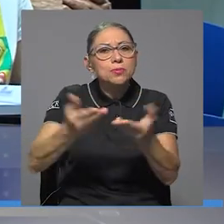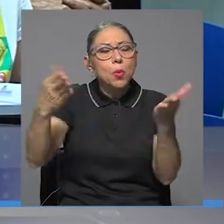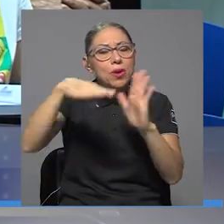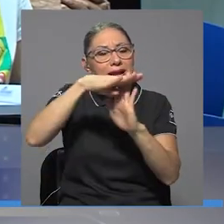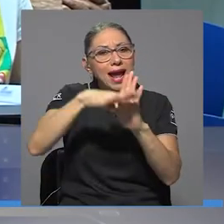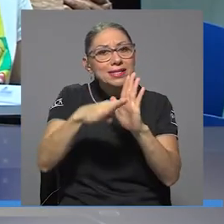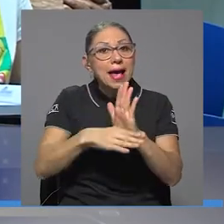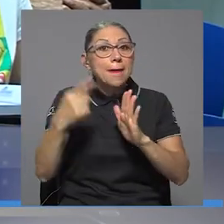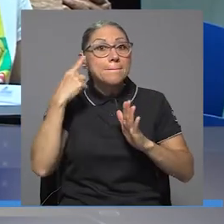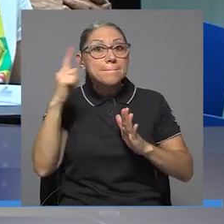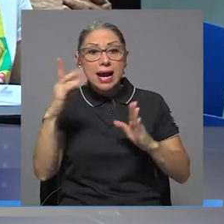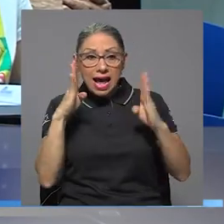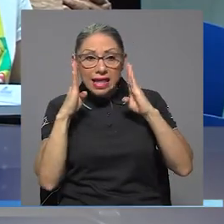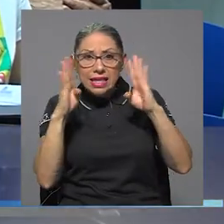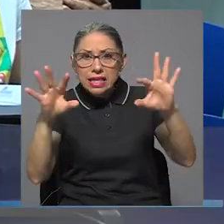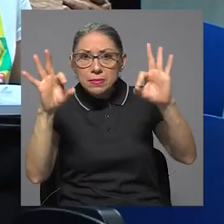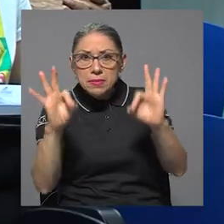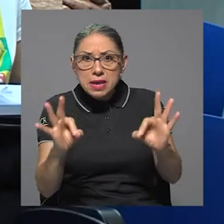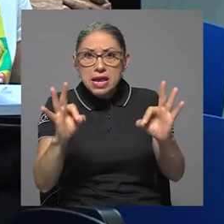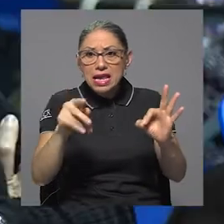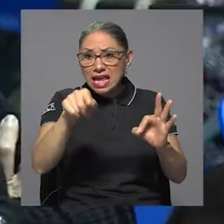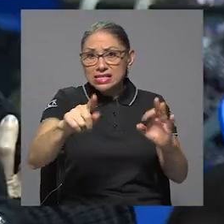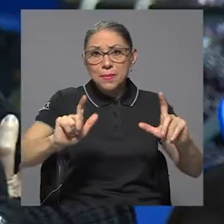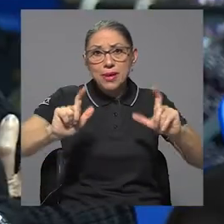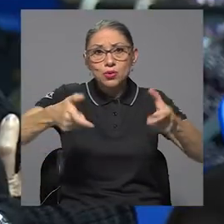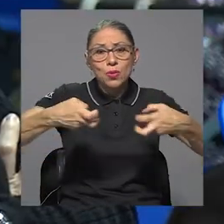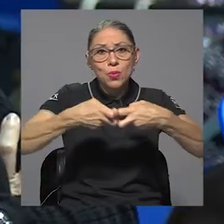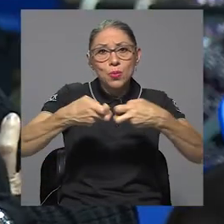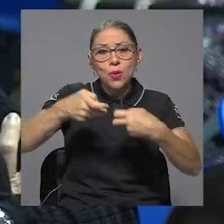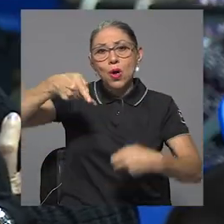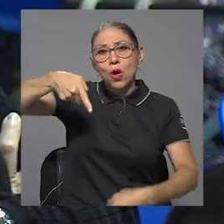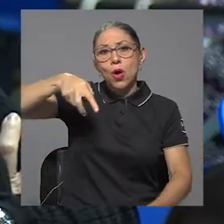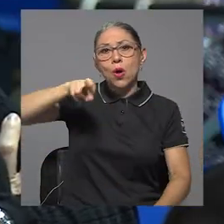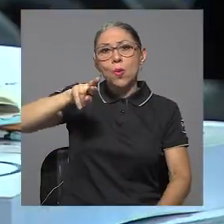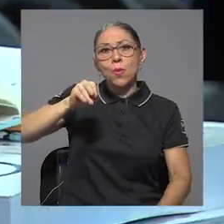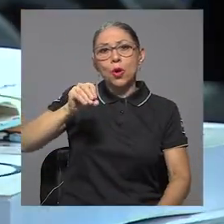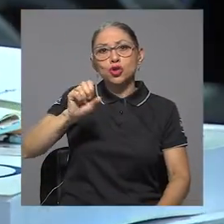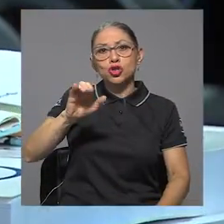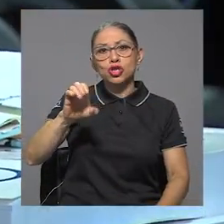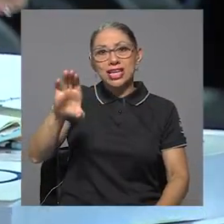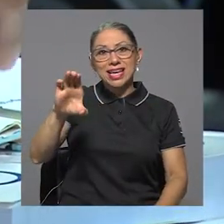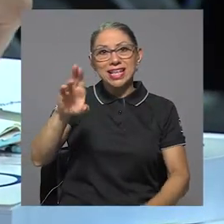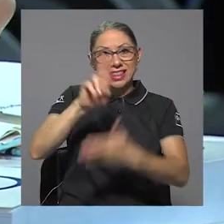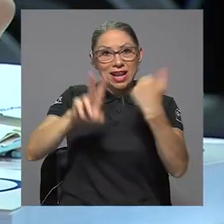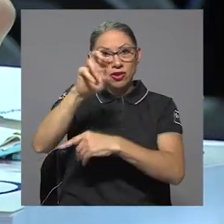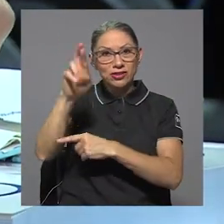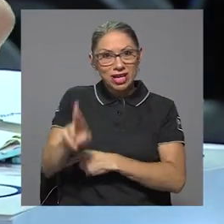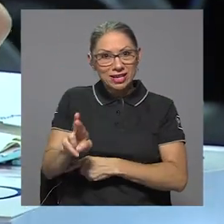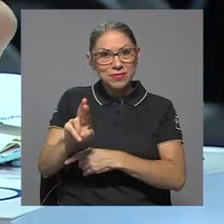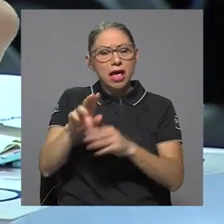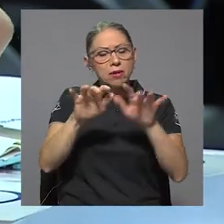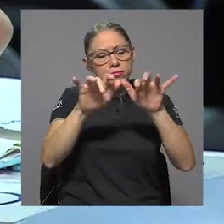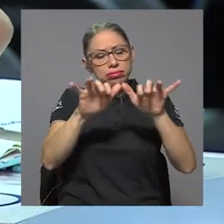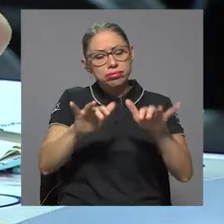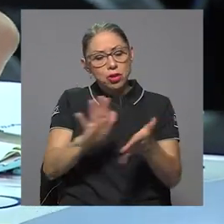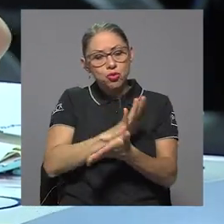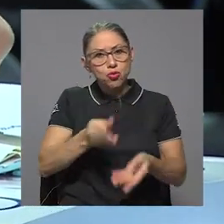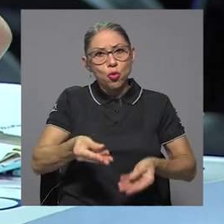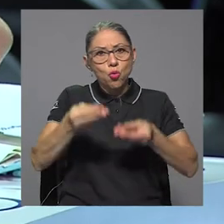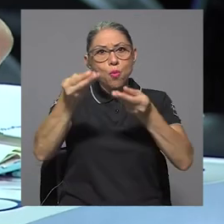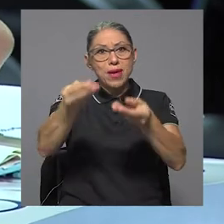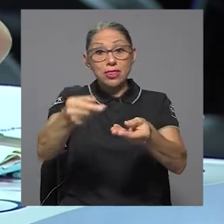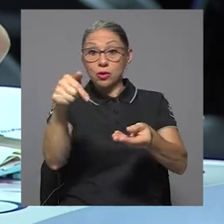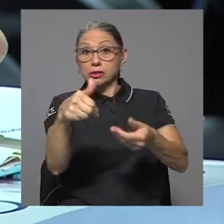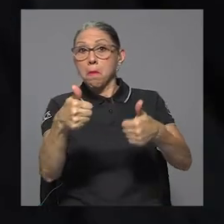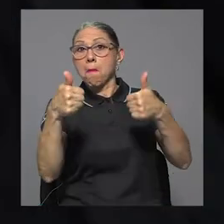ambiental integral de los residuos electrónicos, el PROCIC de la UCR generó un documento que será de gran utilidad